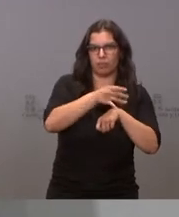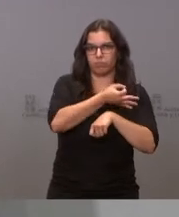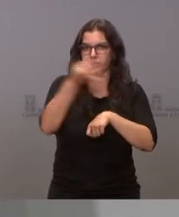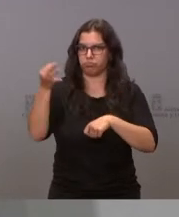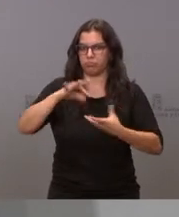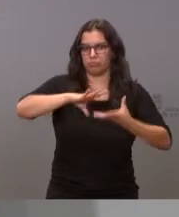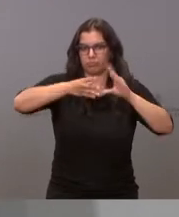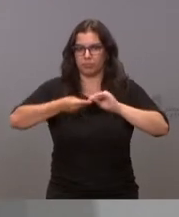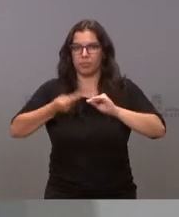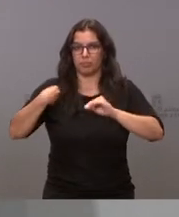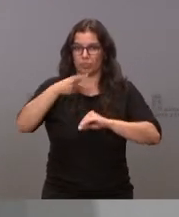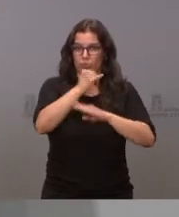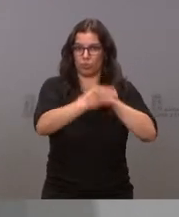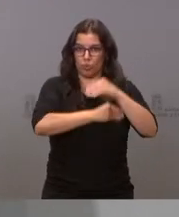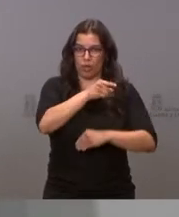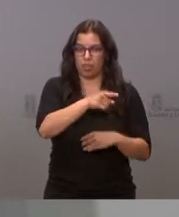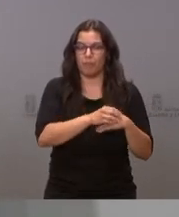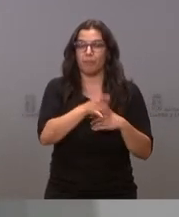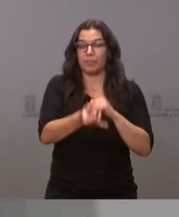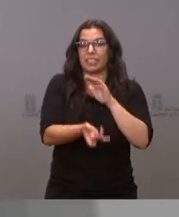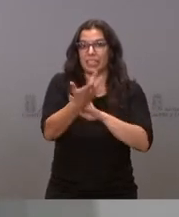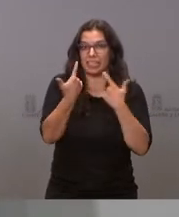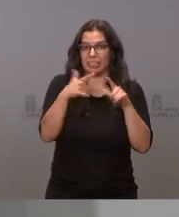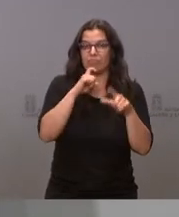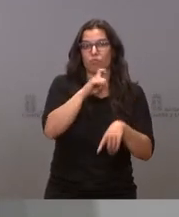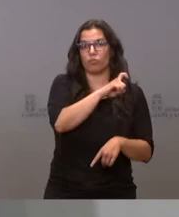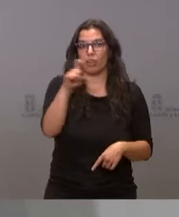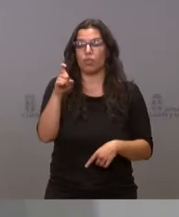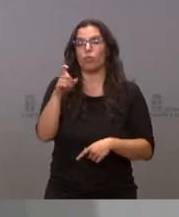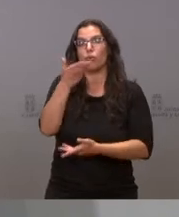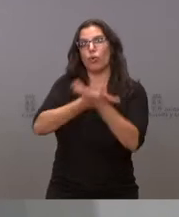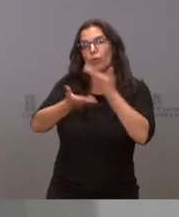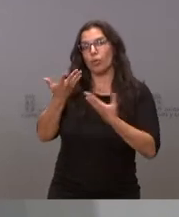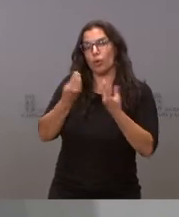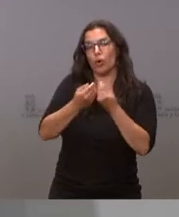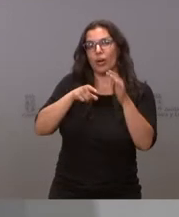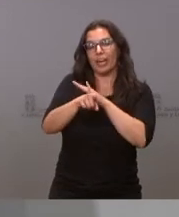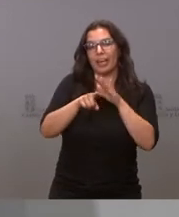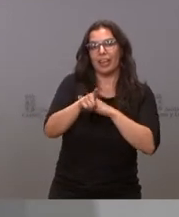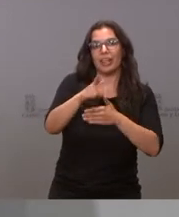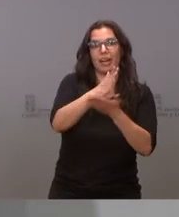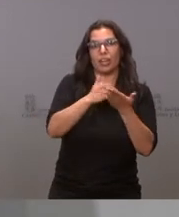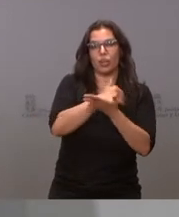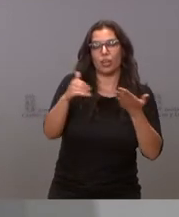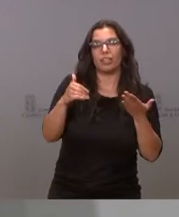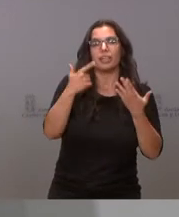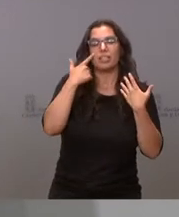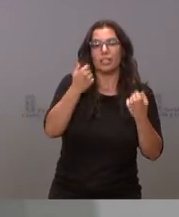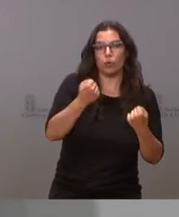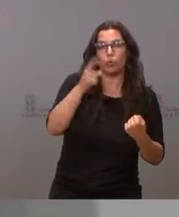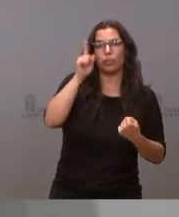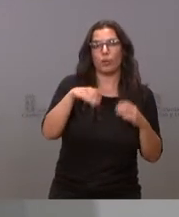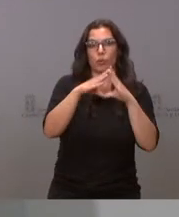el IPSAL. Se crea esta fundación en colaboración con la Gerencia Regional de Salud de la Universidad de Salamanca